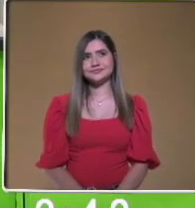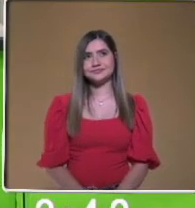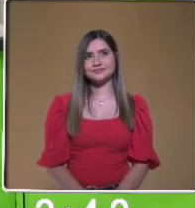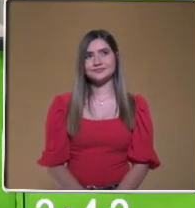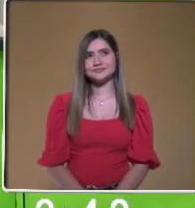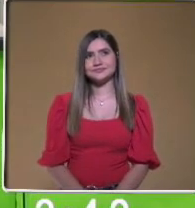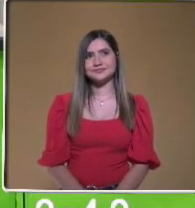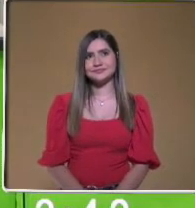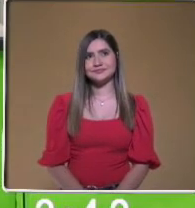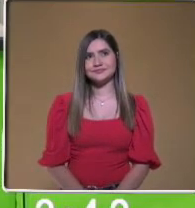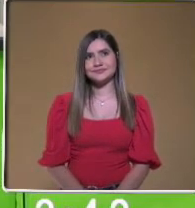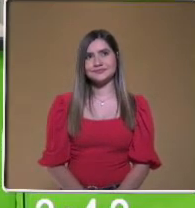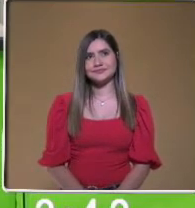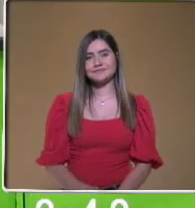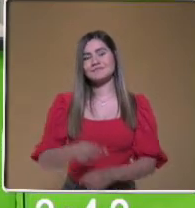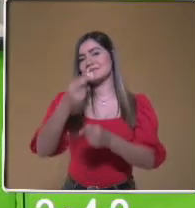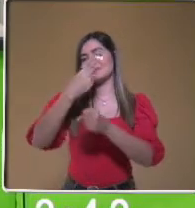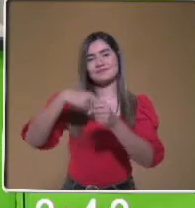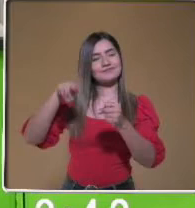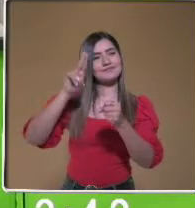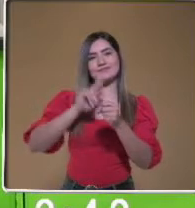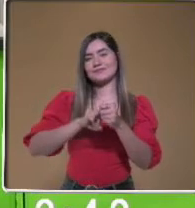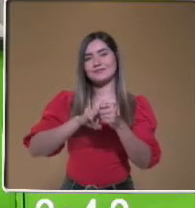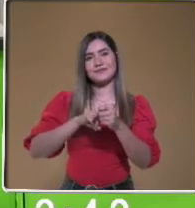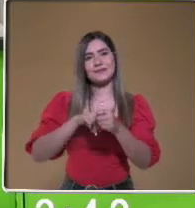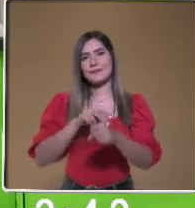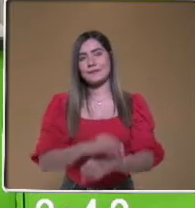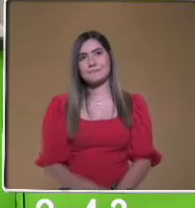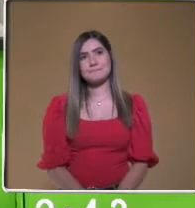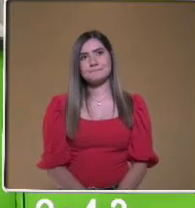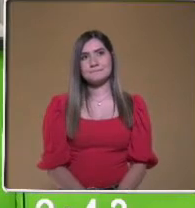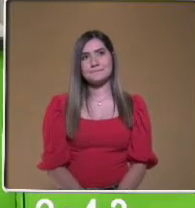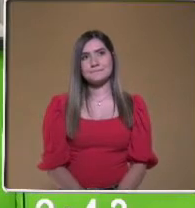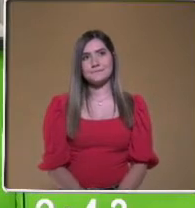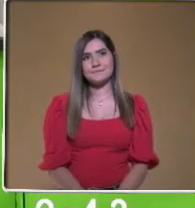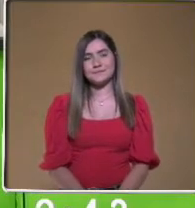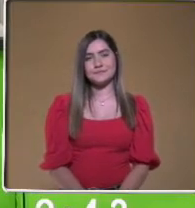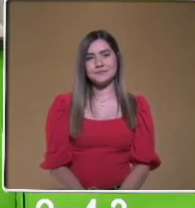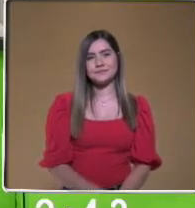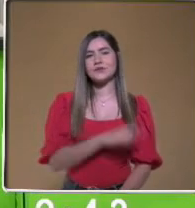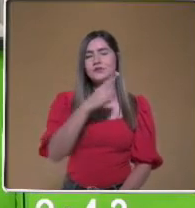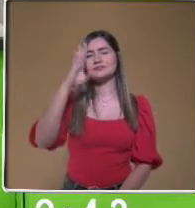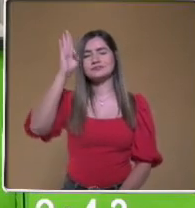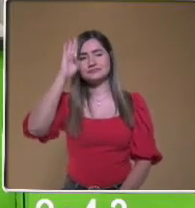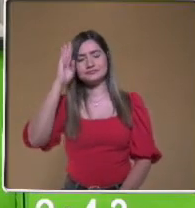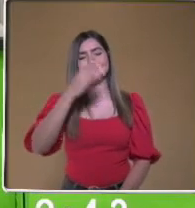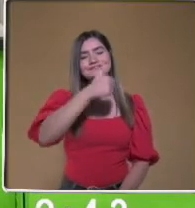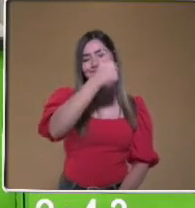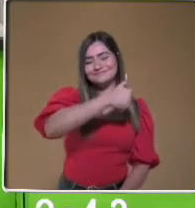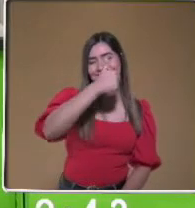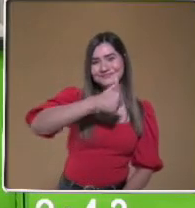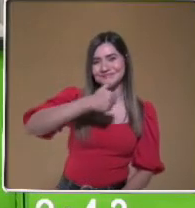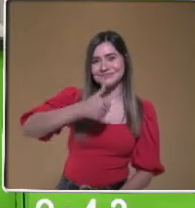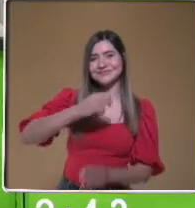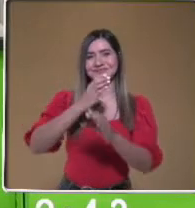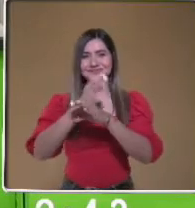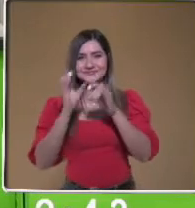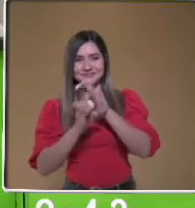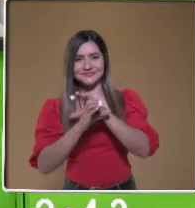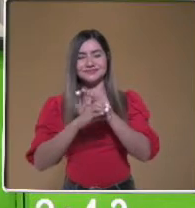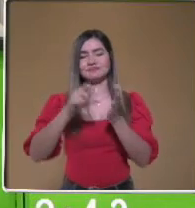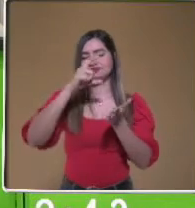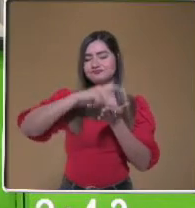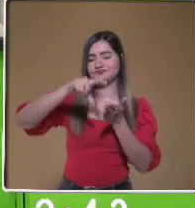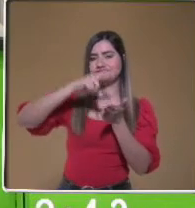totalmente orgánicos. Y así como estos, te invitamos a reflexionar sobre cada uno de los productos que consumes,